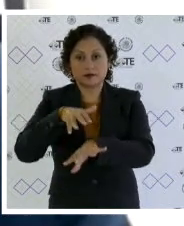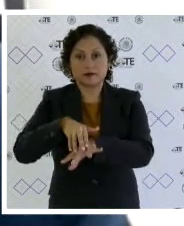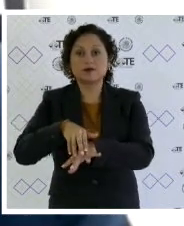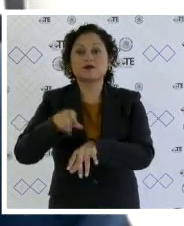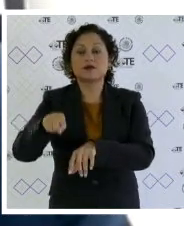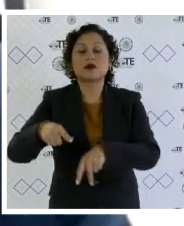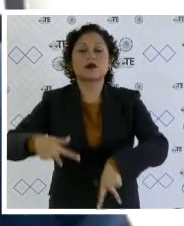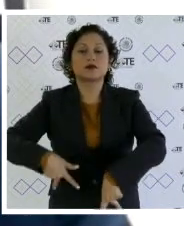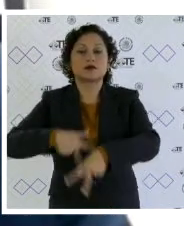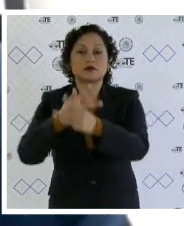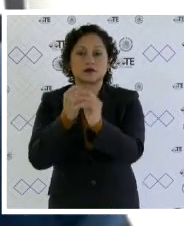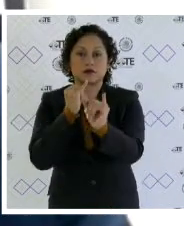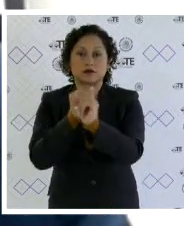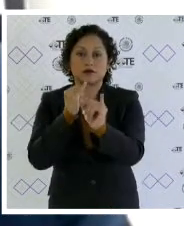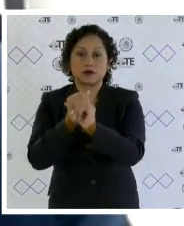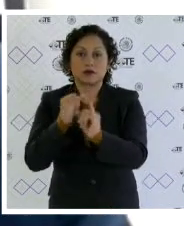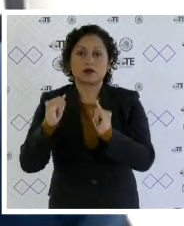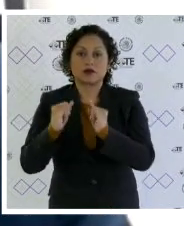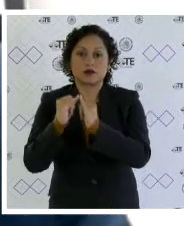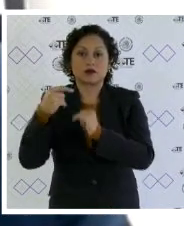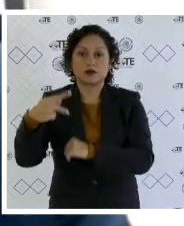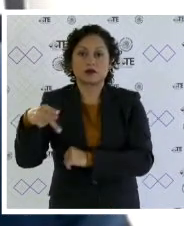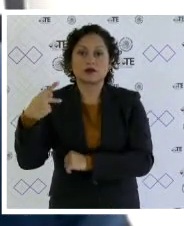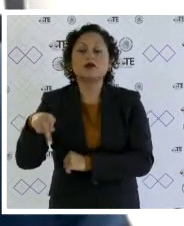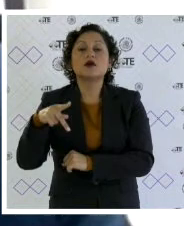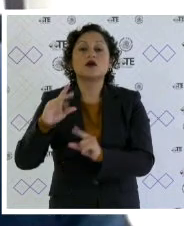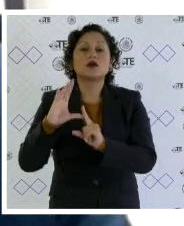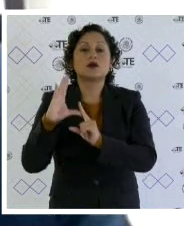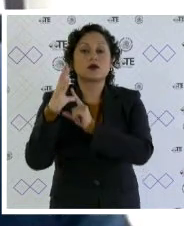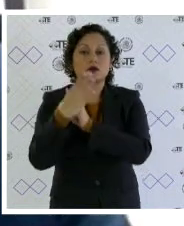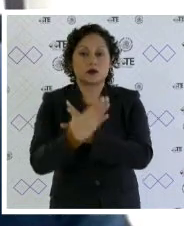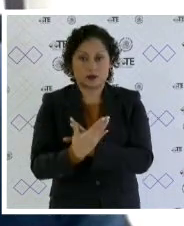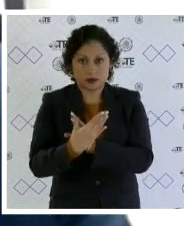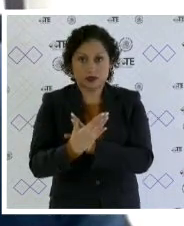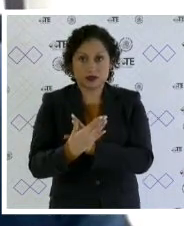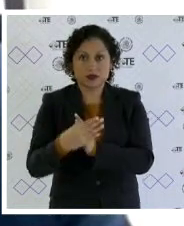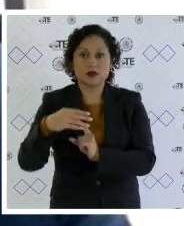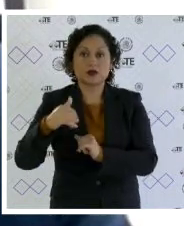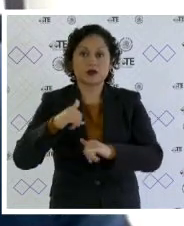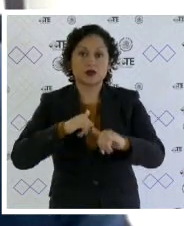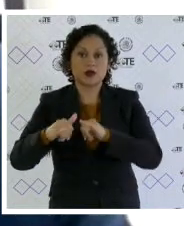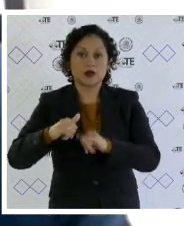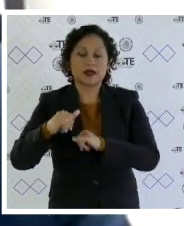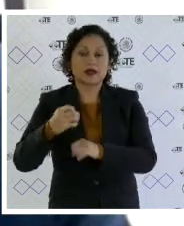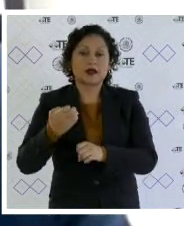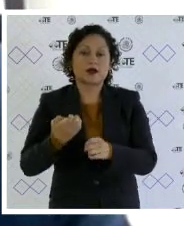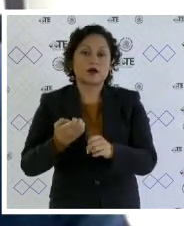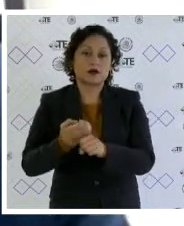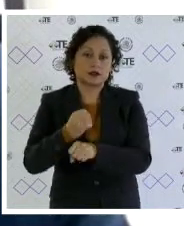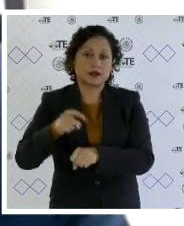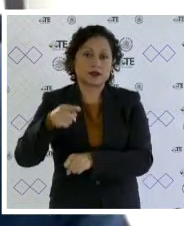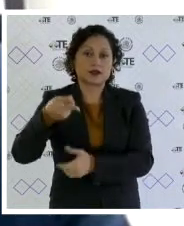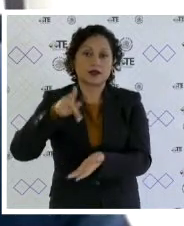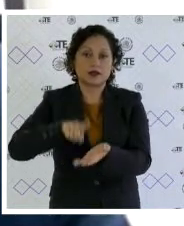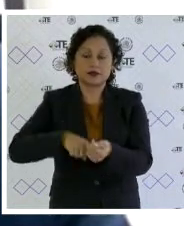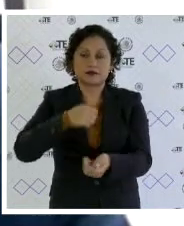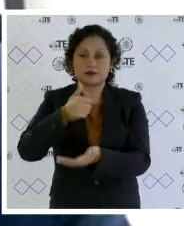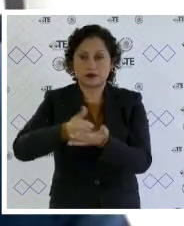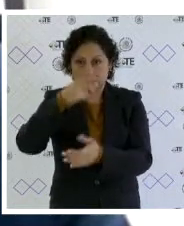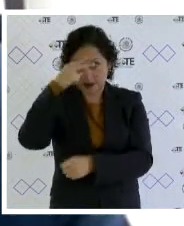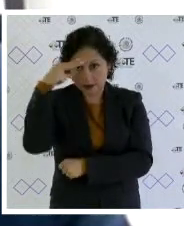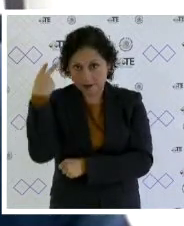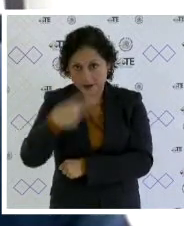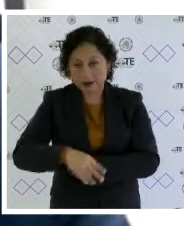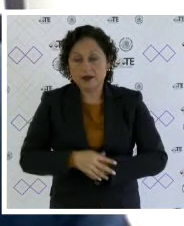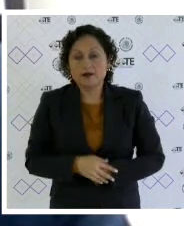institucional por la comisión de organización electoral y geoestadística del instituto electoral de la ciudad de méxico la